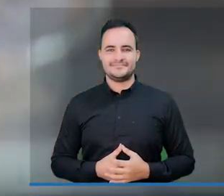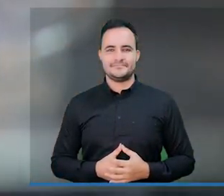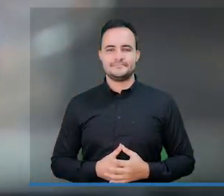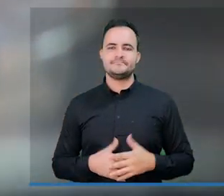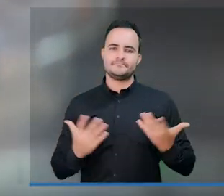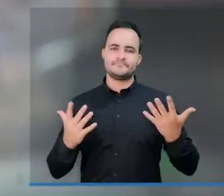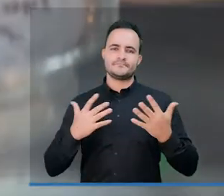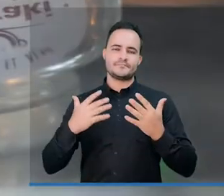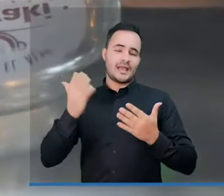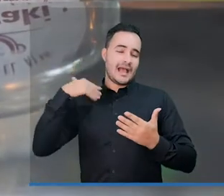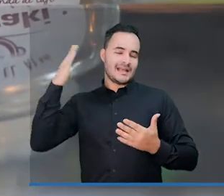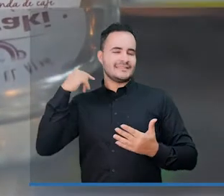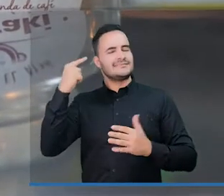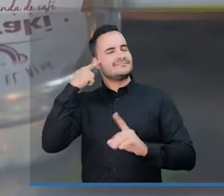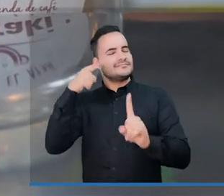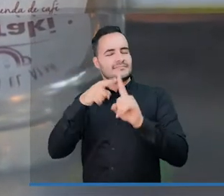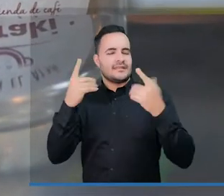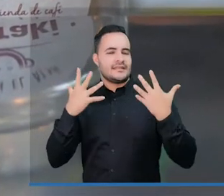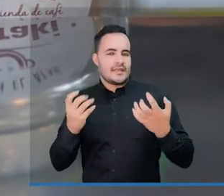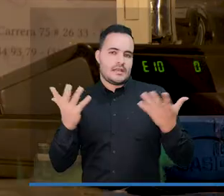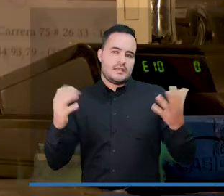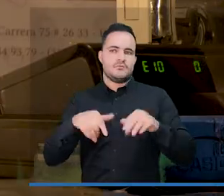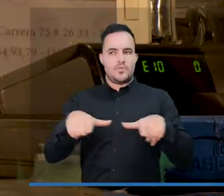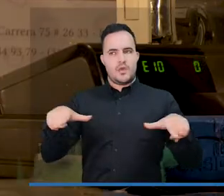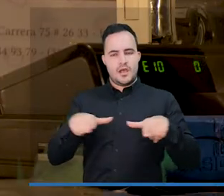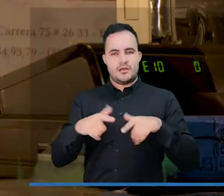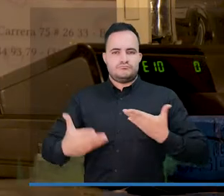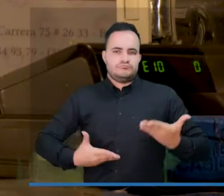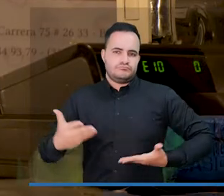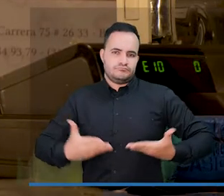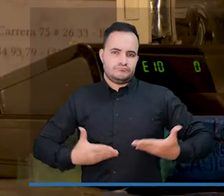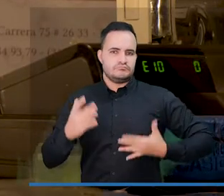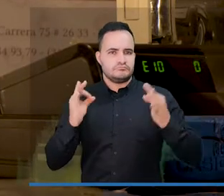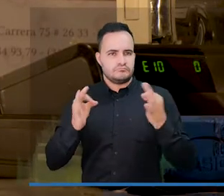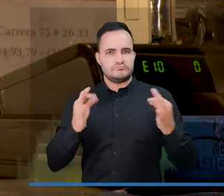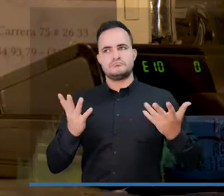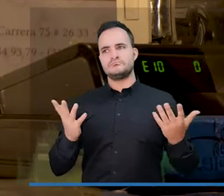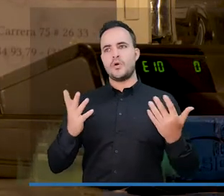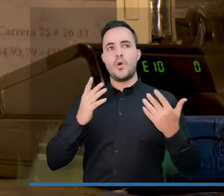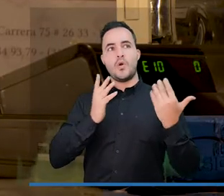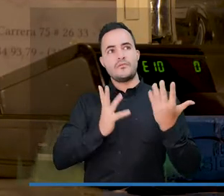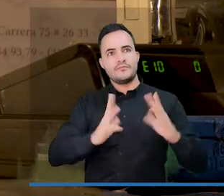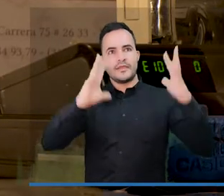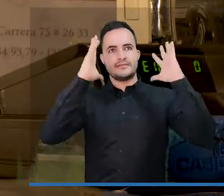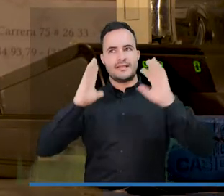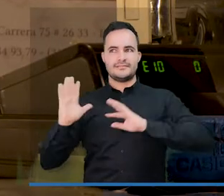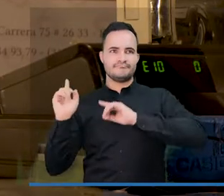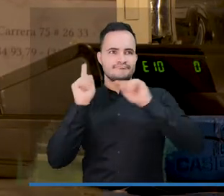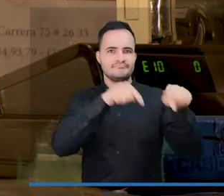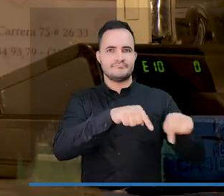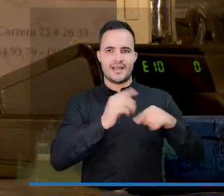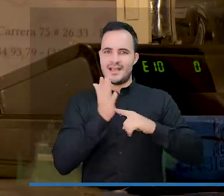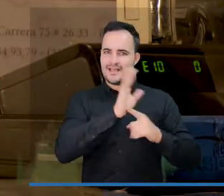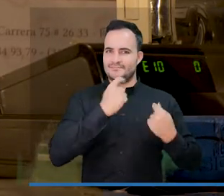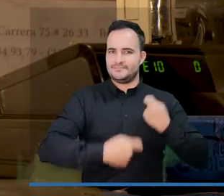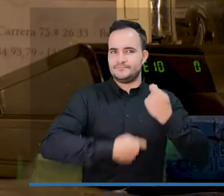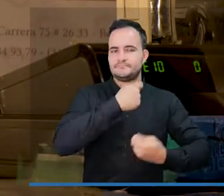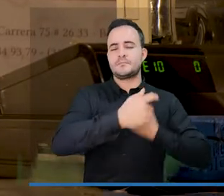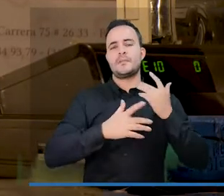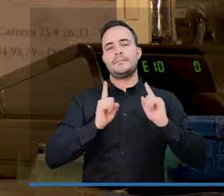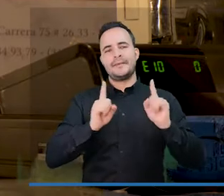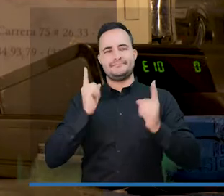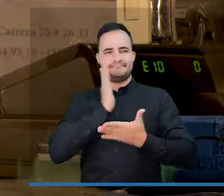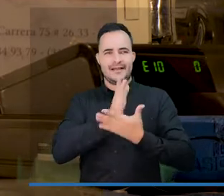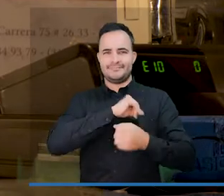La idea en un principio era, pues, pensar en un local, salir a ferias, pero a raíz de la pandemia, pues,